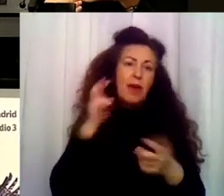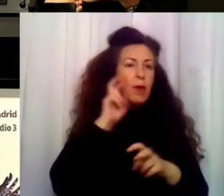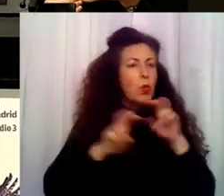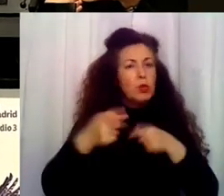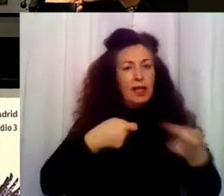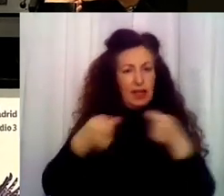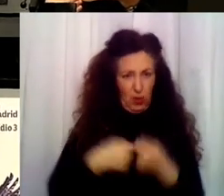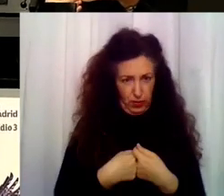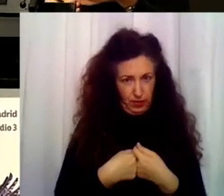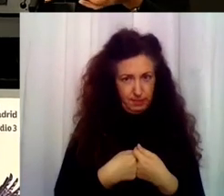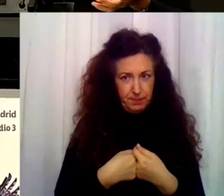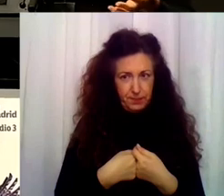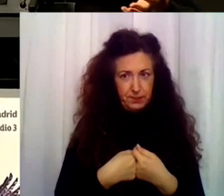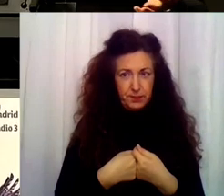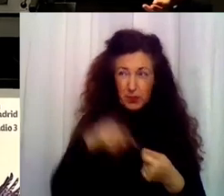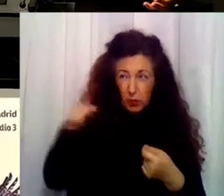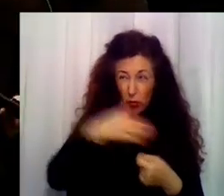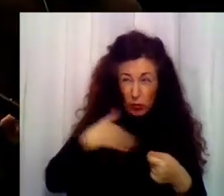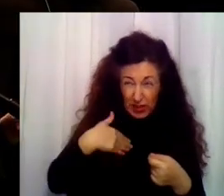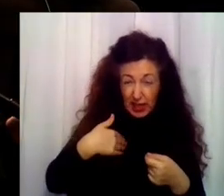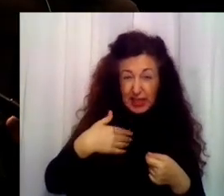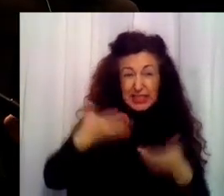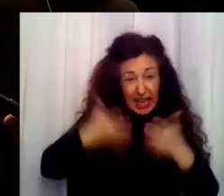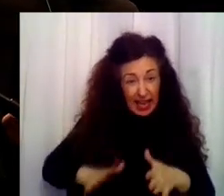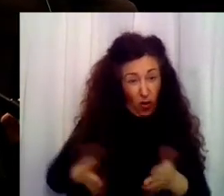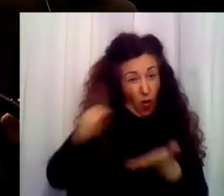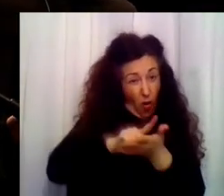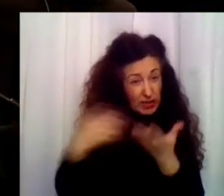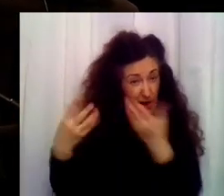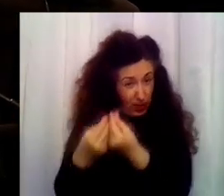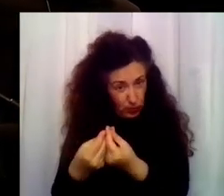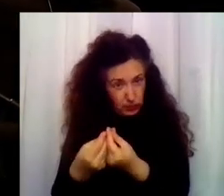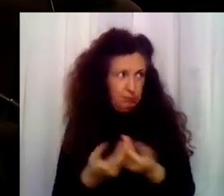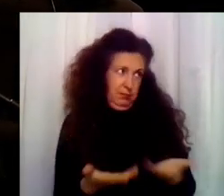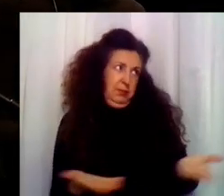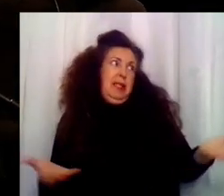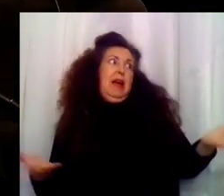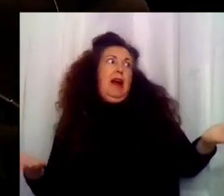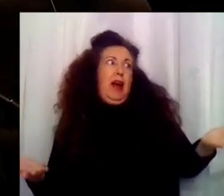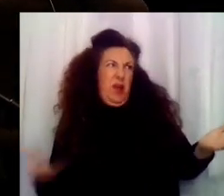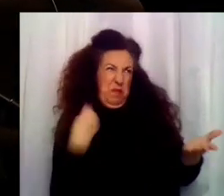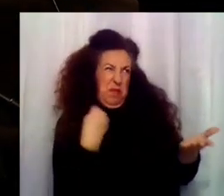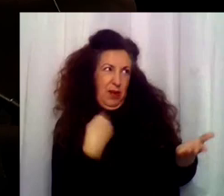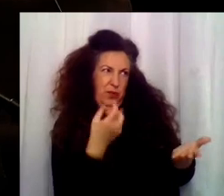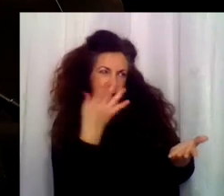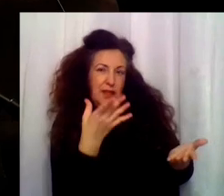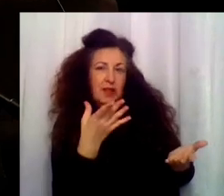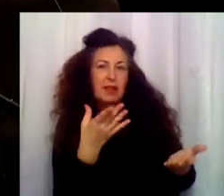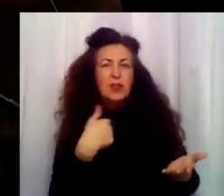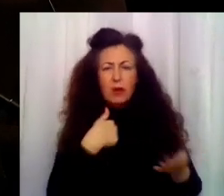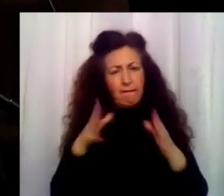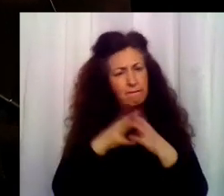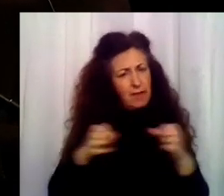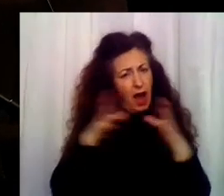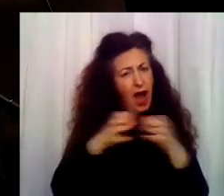¿tú quieres recuperar a tu hijo? Joder, vaya pregunta. Es que yo a veces no lo sé. A ver, me gustaría verlo cuando ya fuera un hombre. Joder, qué ganas